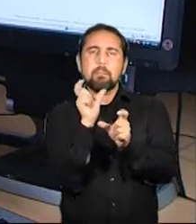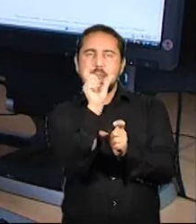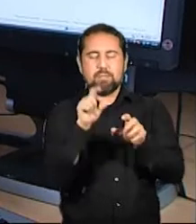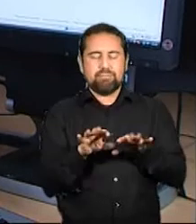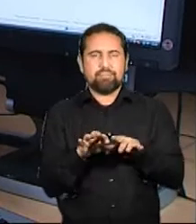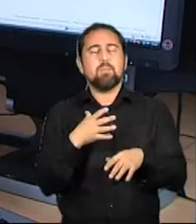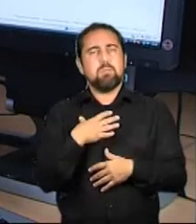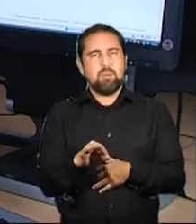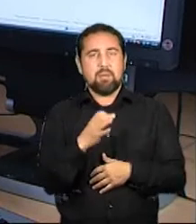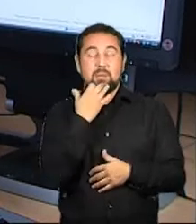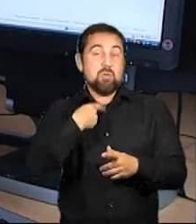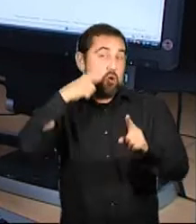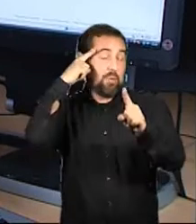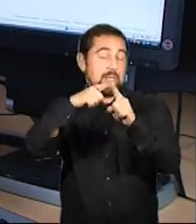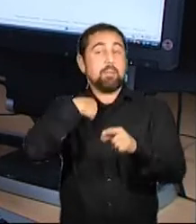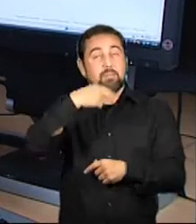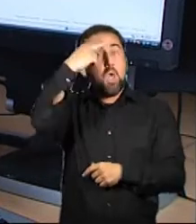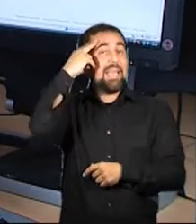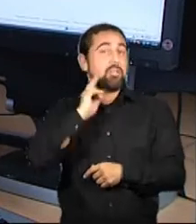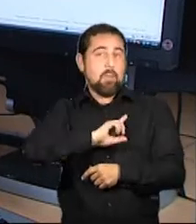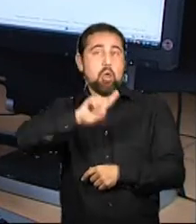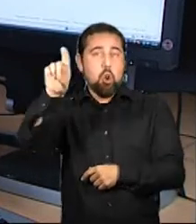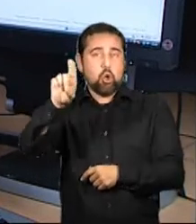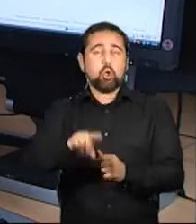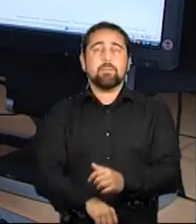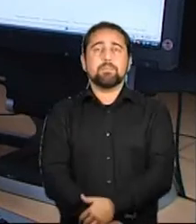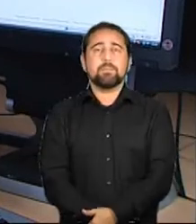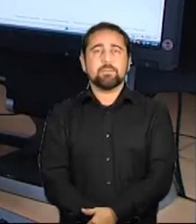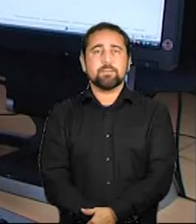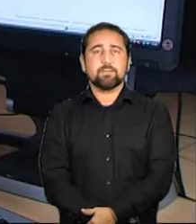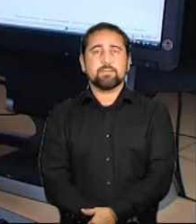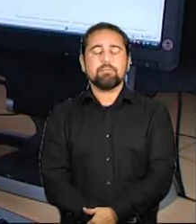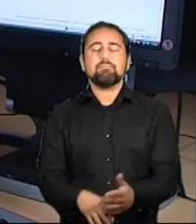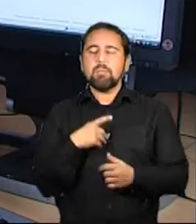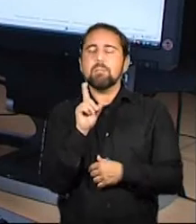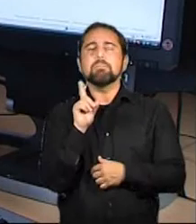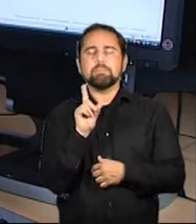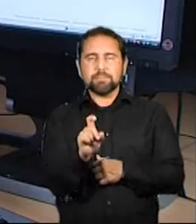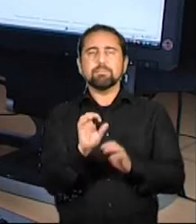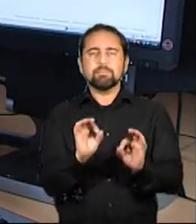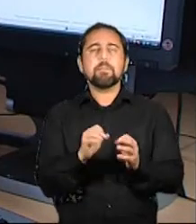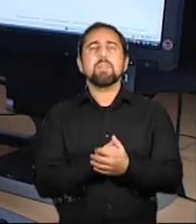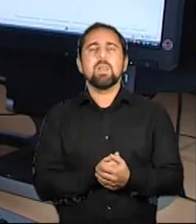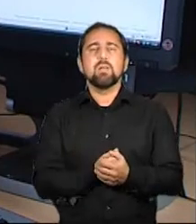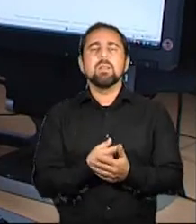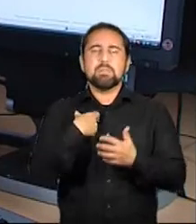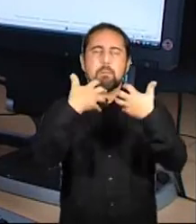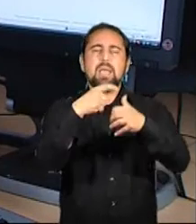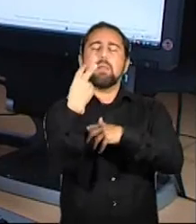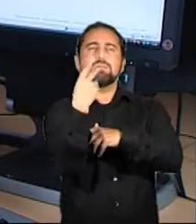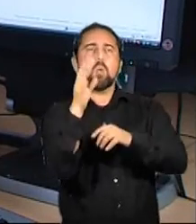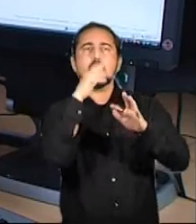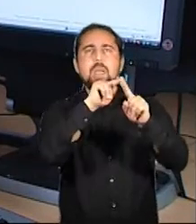buscar. En nuestro caso sería en Cristóbal Colón. El usuario utiliza el teclado para manejar el programa. Lo activamos. No hay encabezado anterior de nivel.